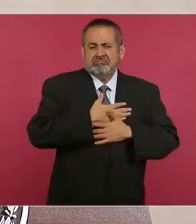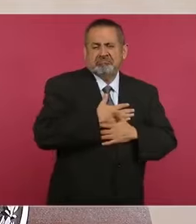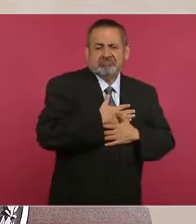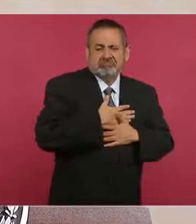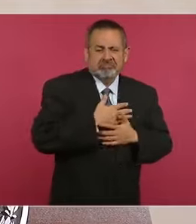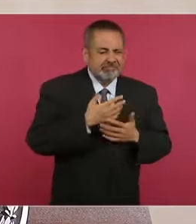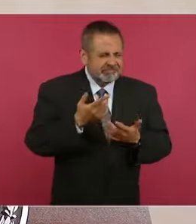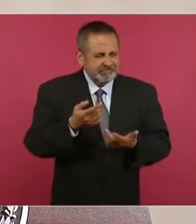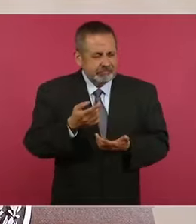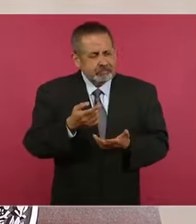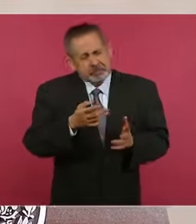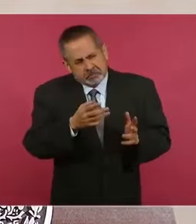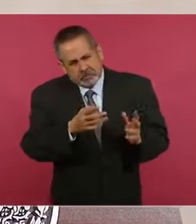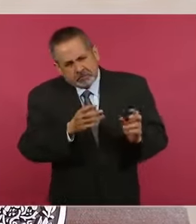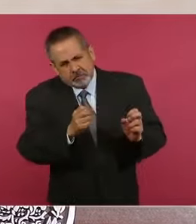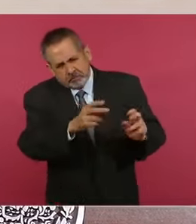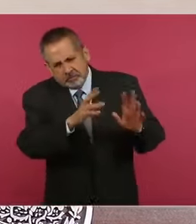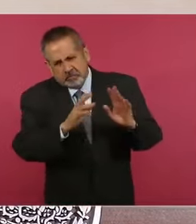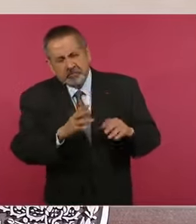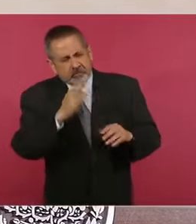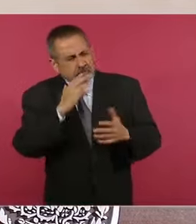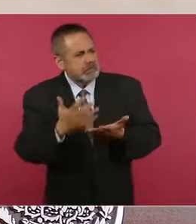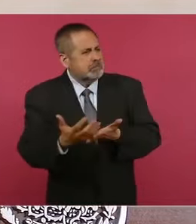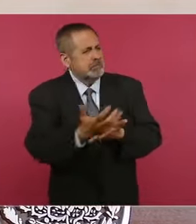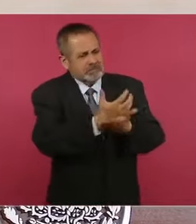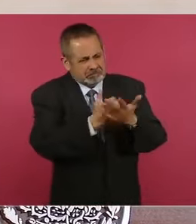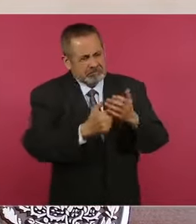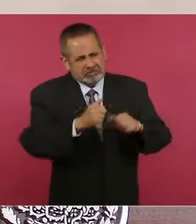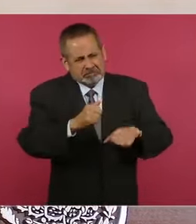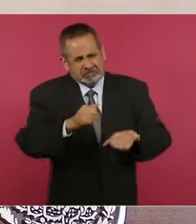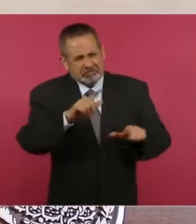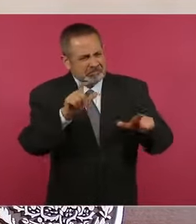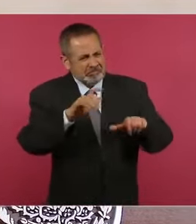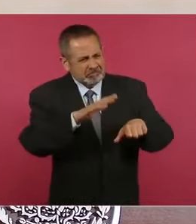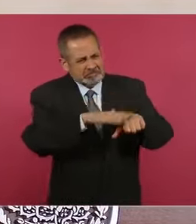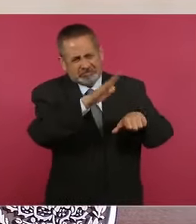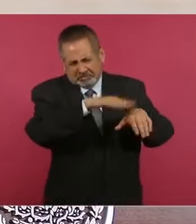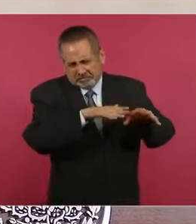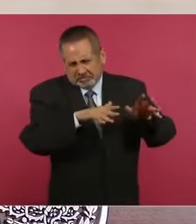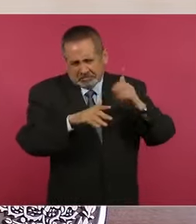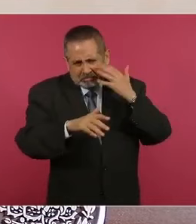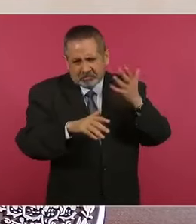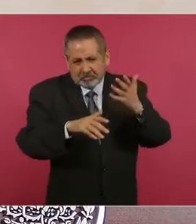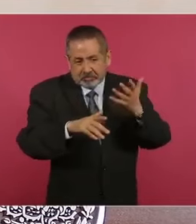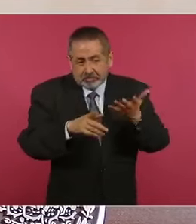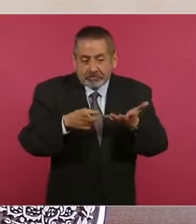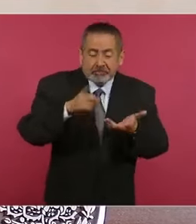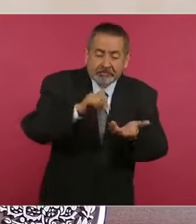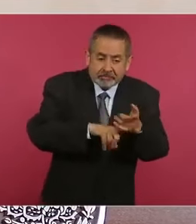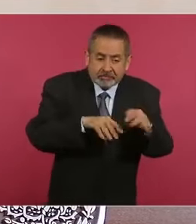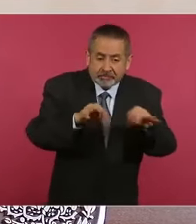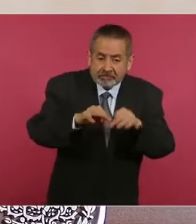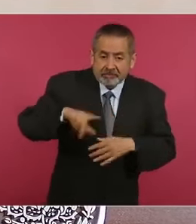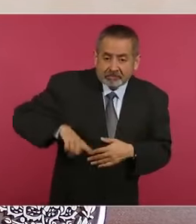Y está bien, pueden ganar eso y más, pero no en el servicio público.